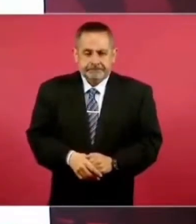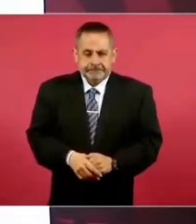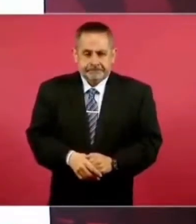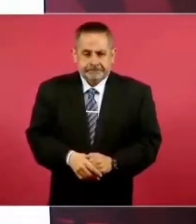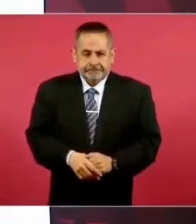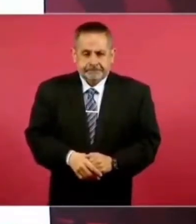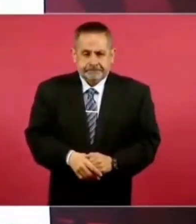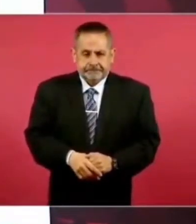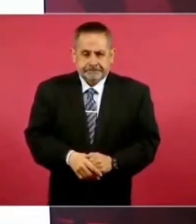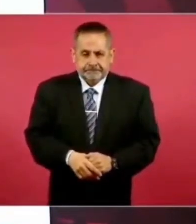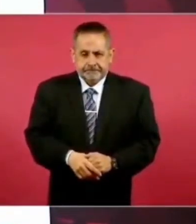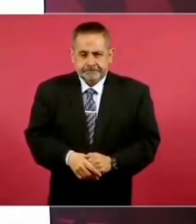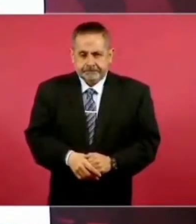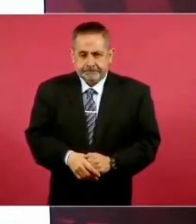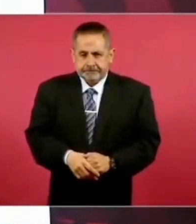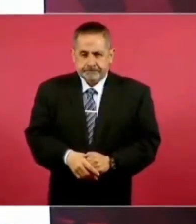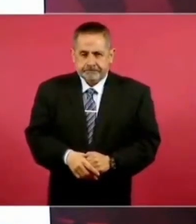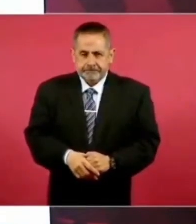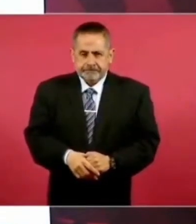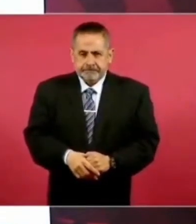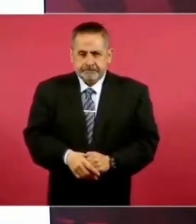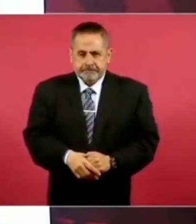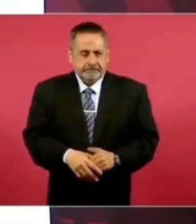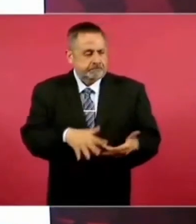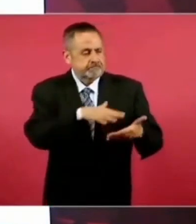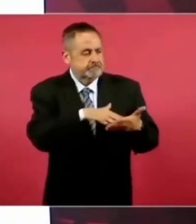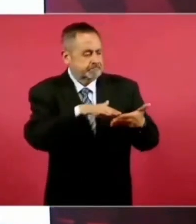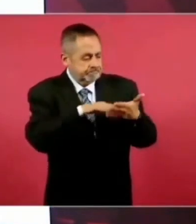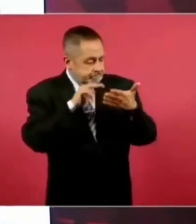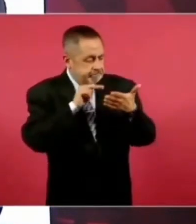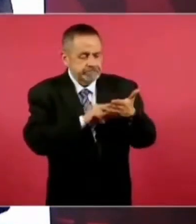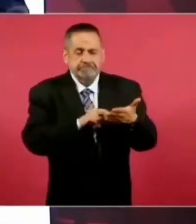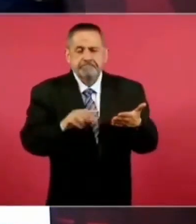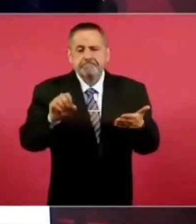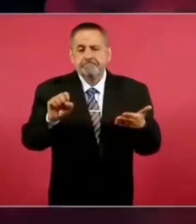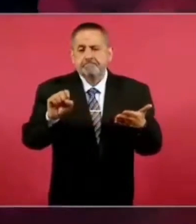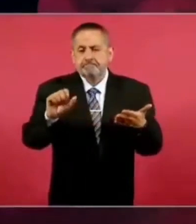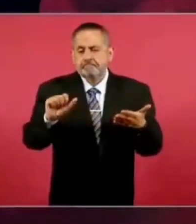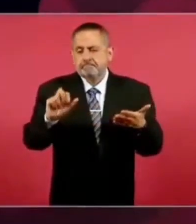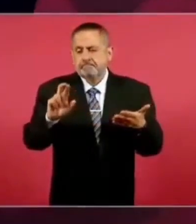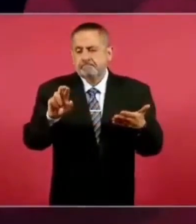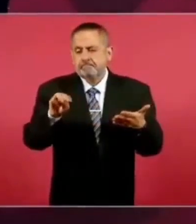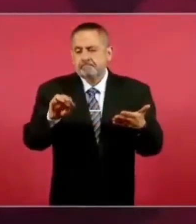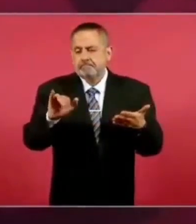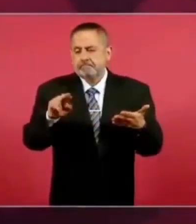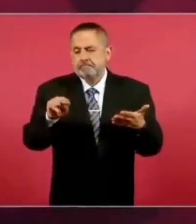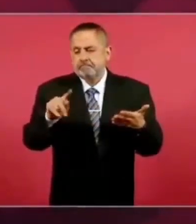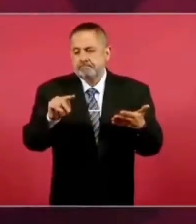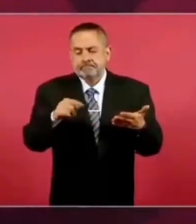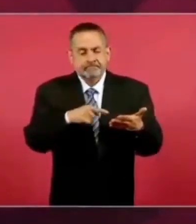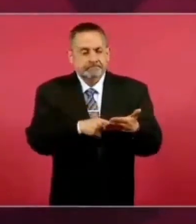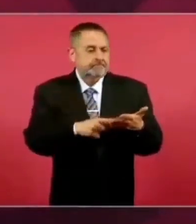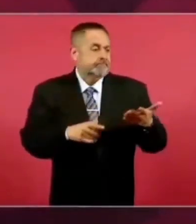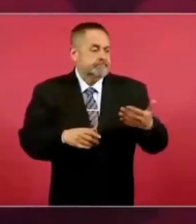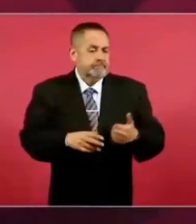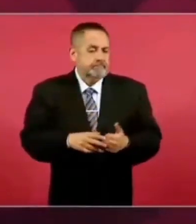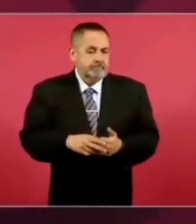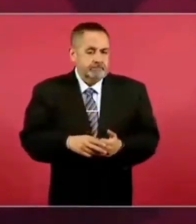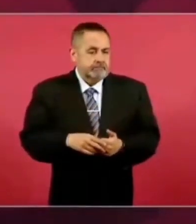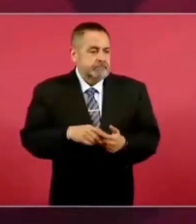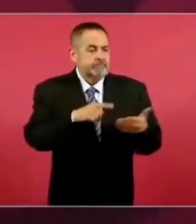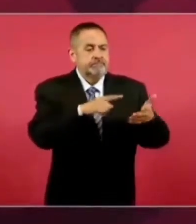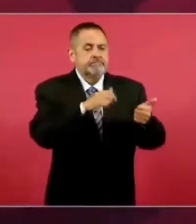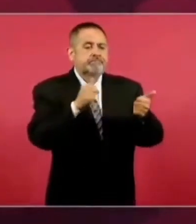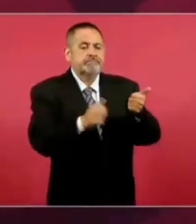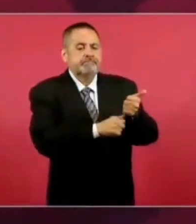Sarmiento y como es vocero